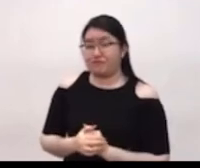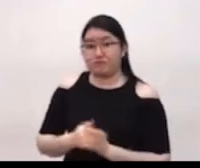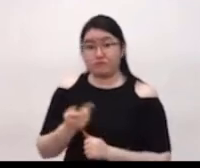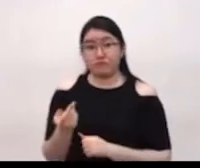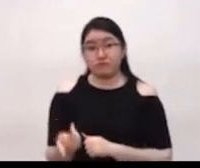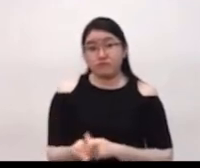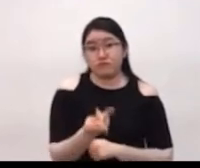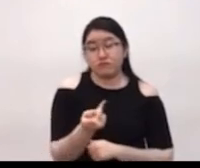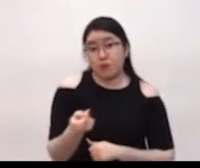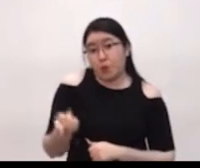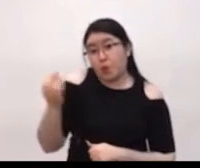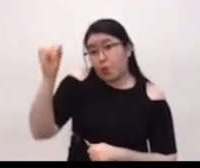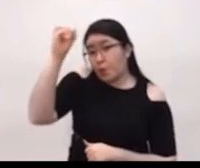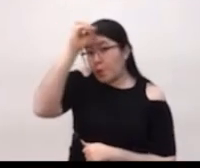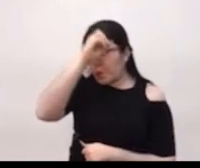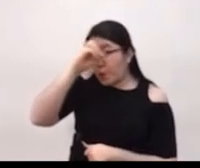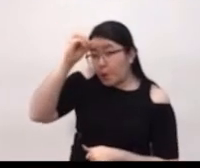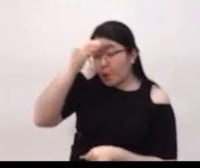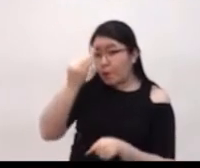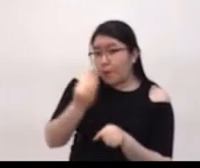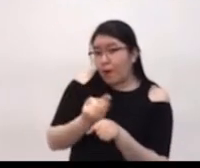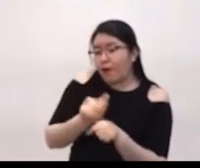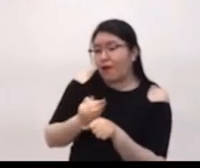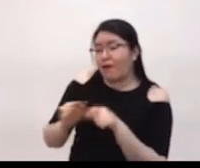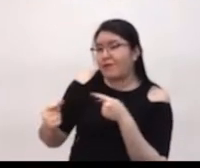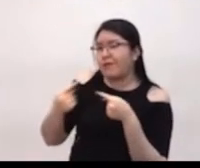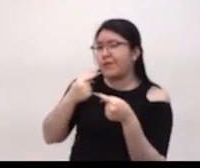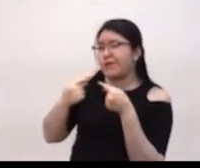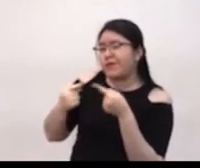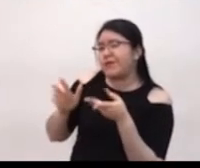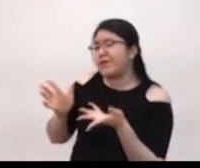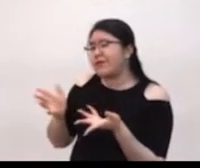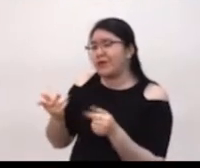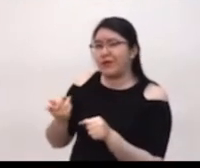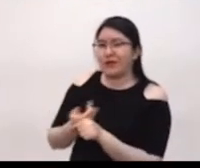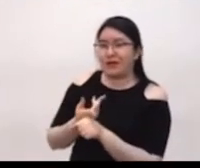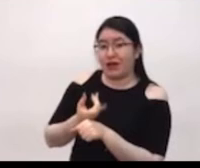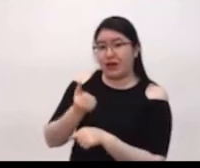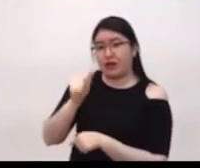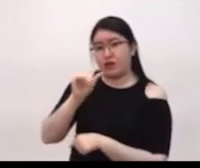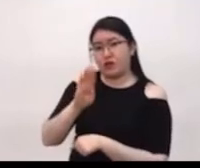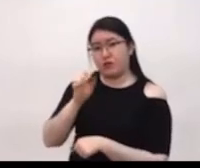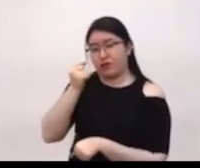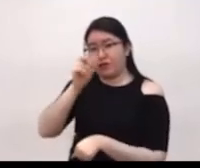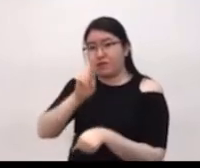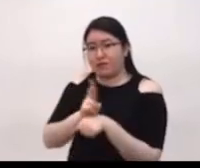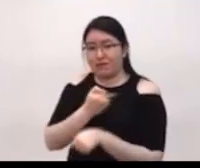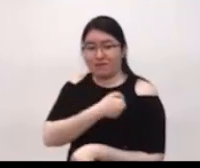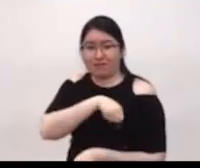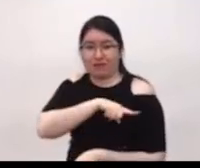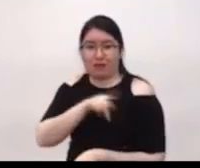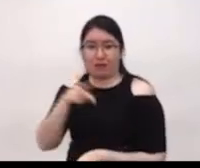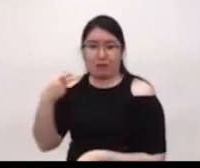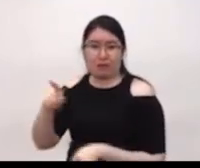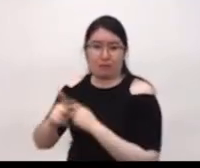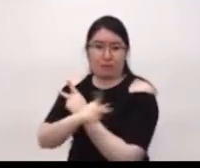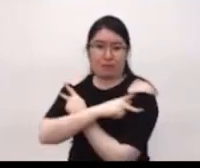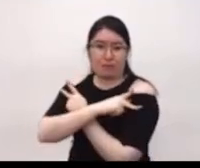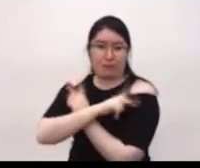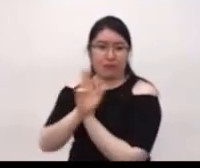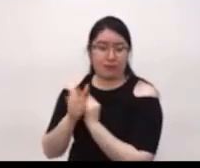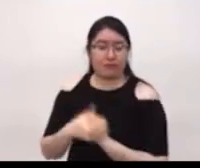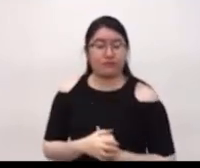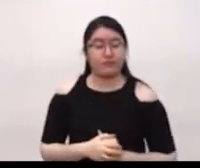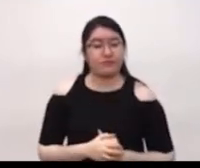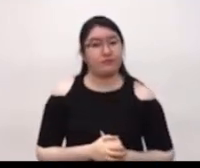¿Qué opinión le merece esta polémica que se creó en torno al subsecretario de Salud y sus vocaciones? Bueno, yo creo que él